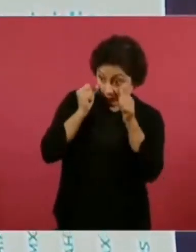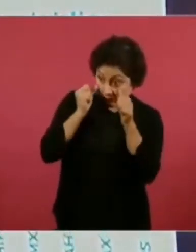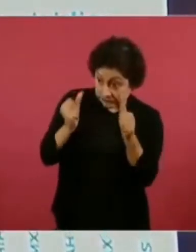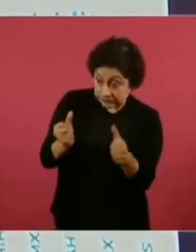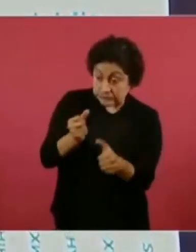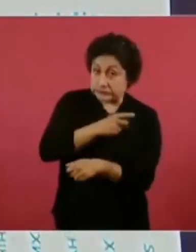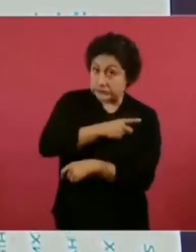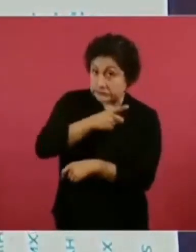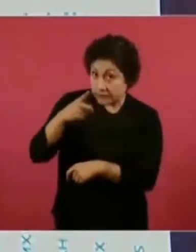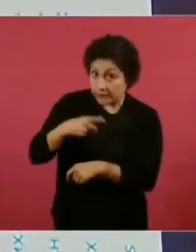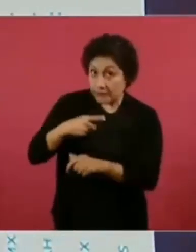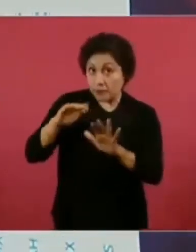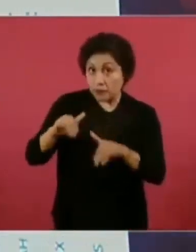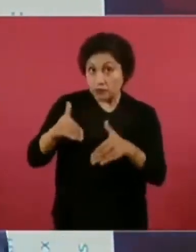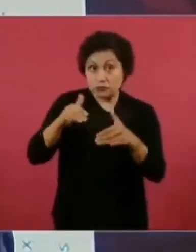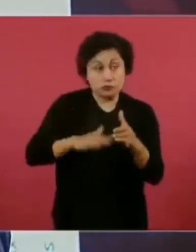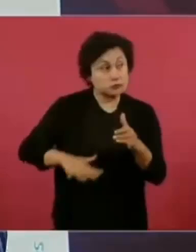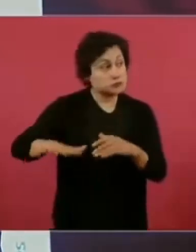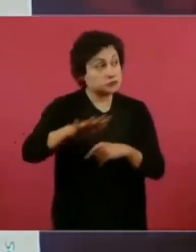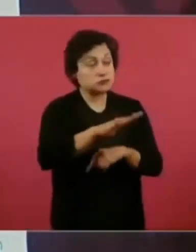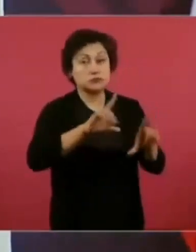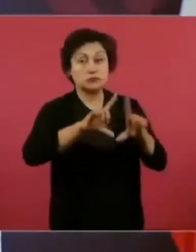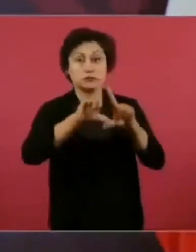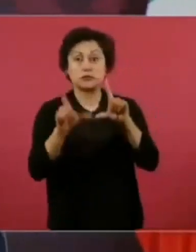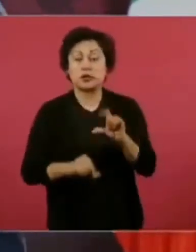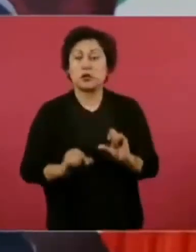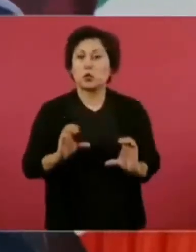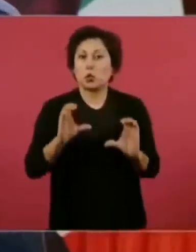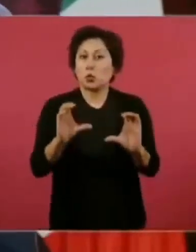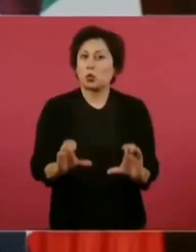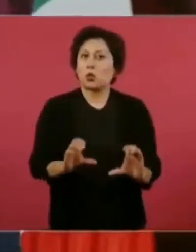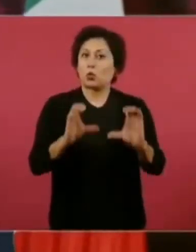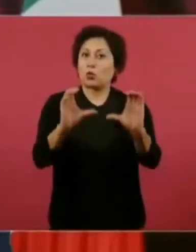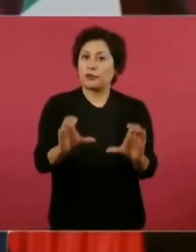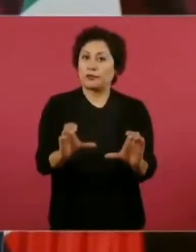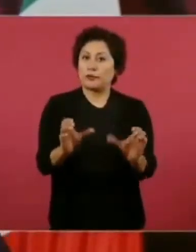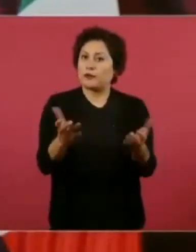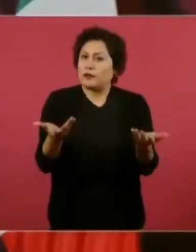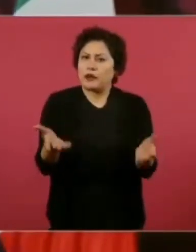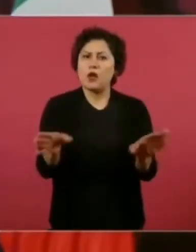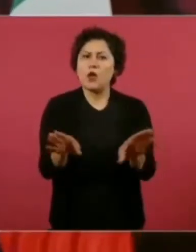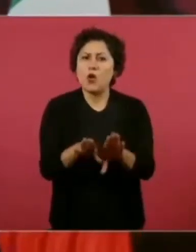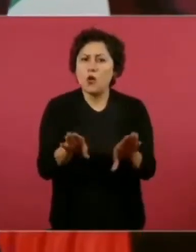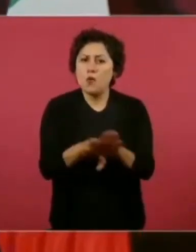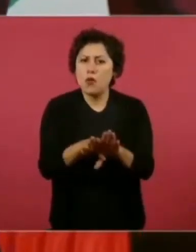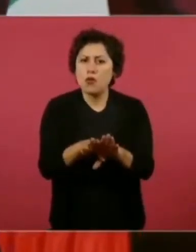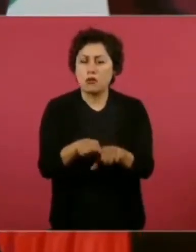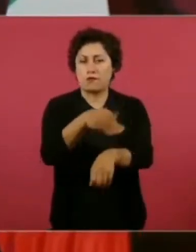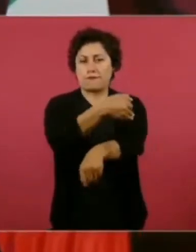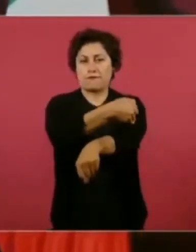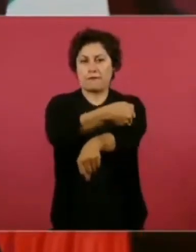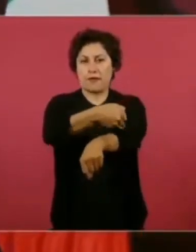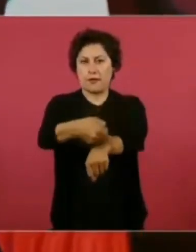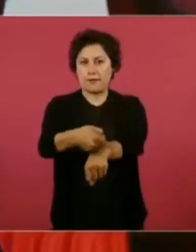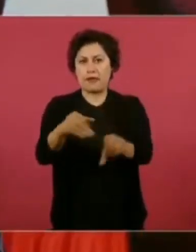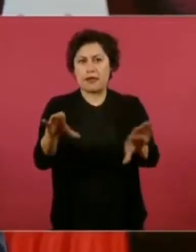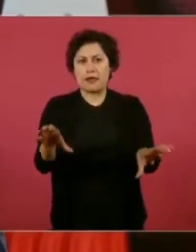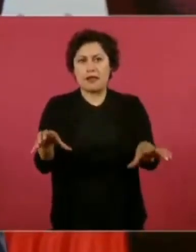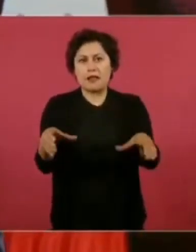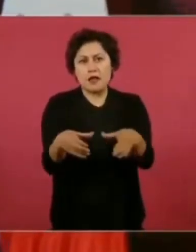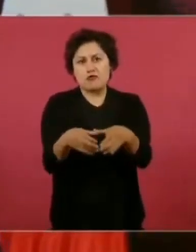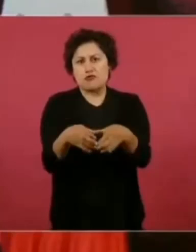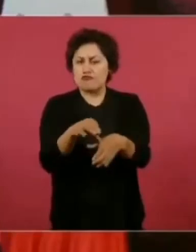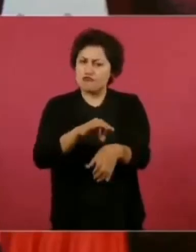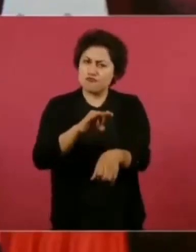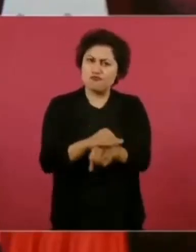Que se mantenga la integración de las familias, que se evite